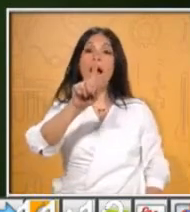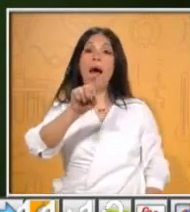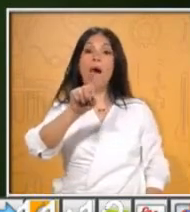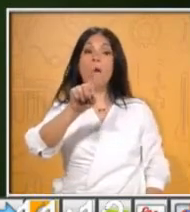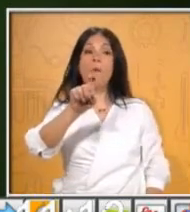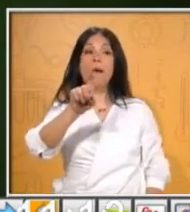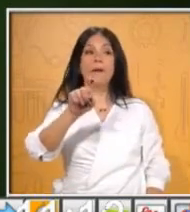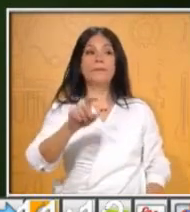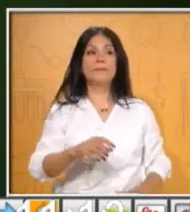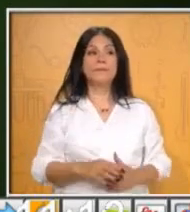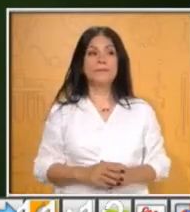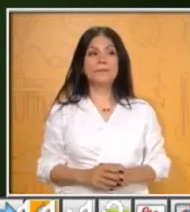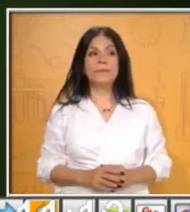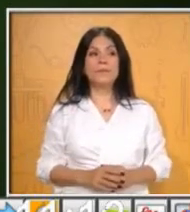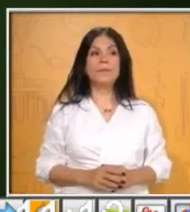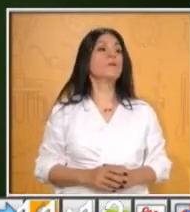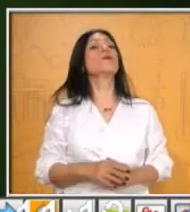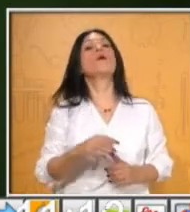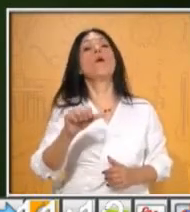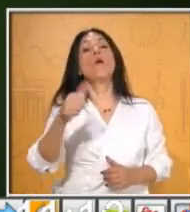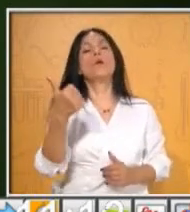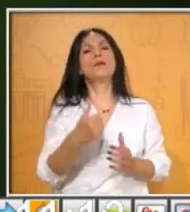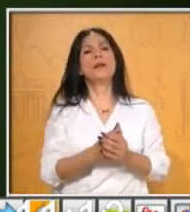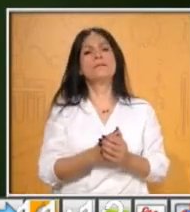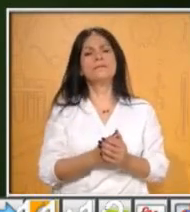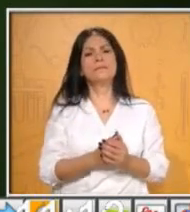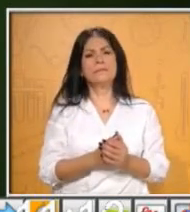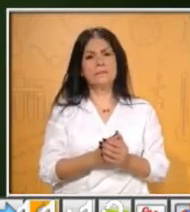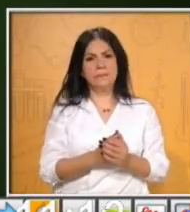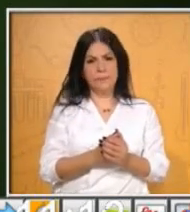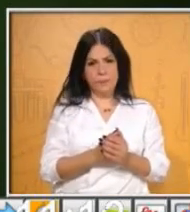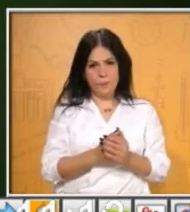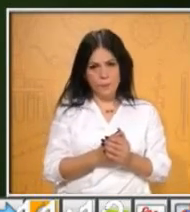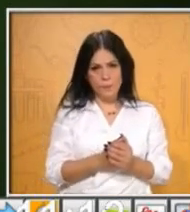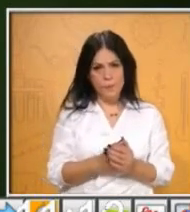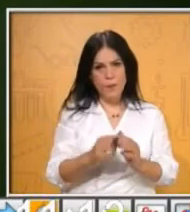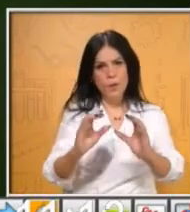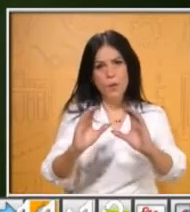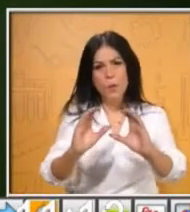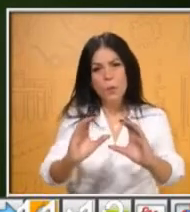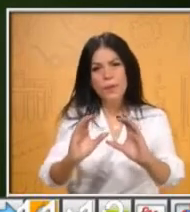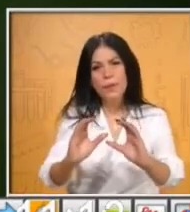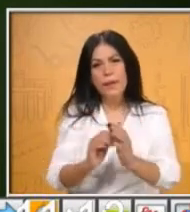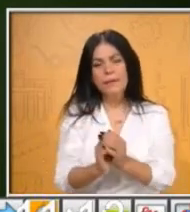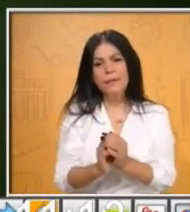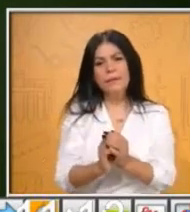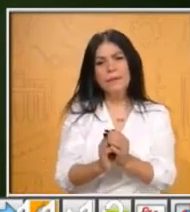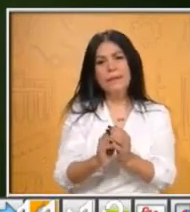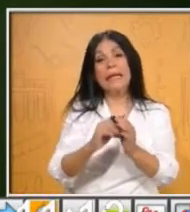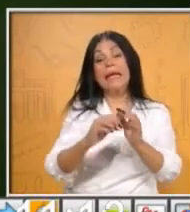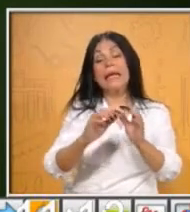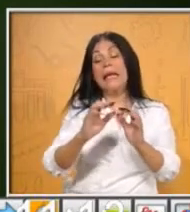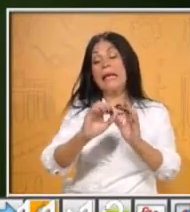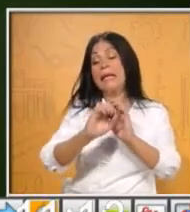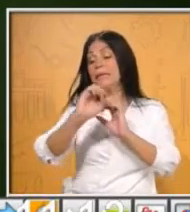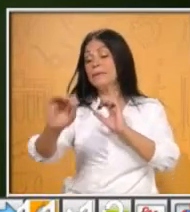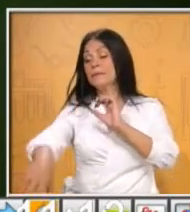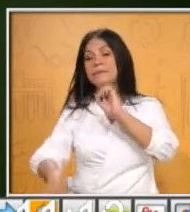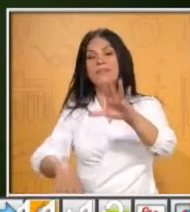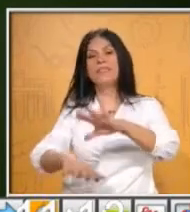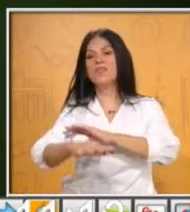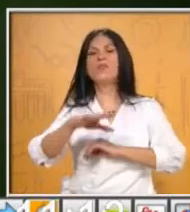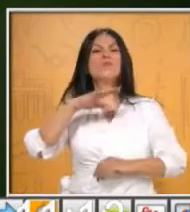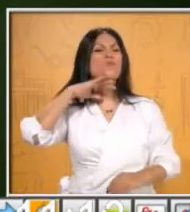Otra de ellas, esto te lo han dicho muchas veces, es cuidar, digo, depositar la basura en el lugar que le